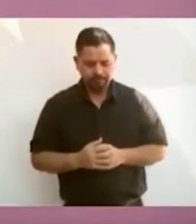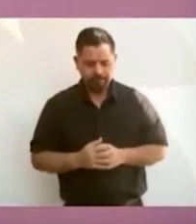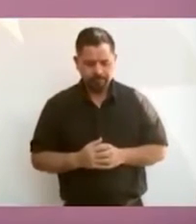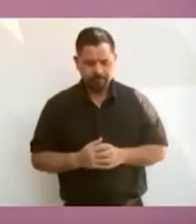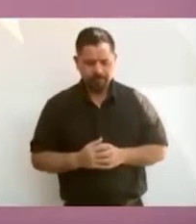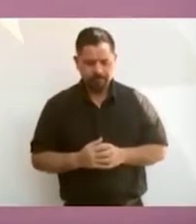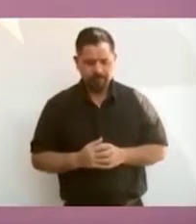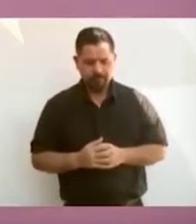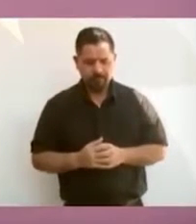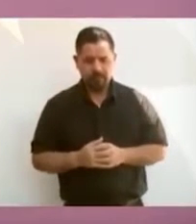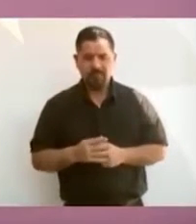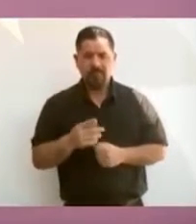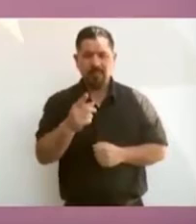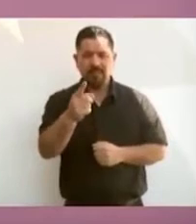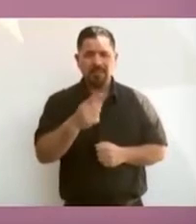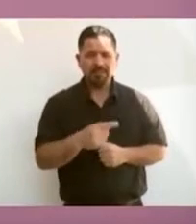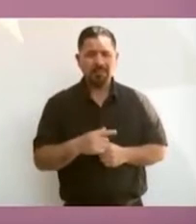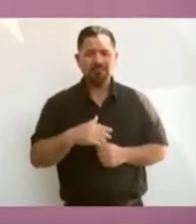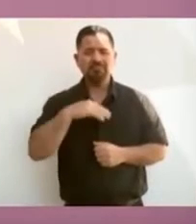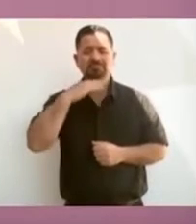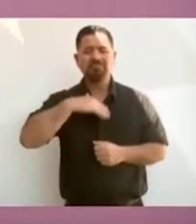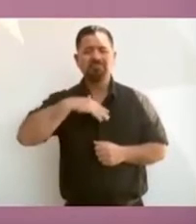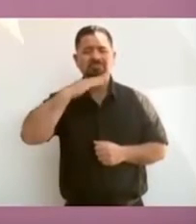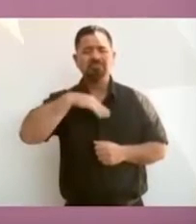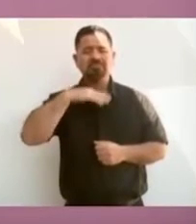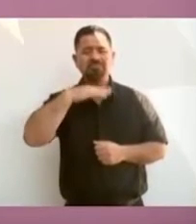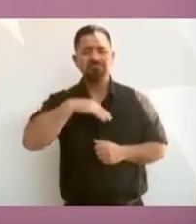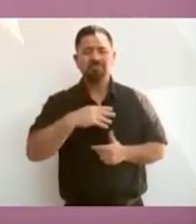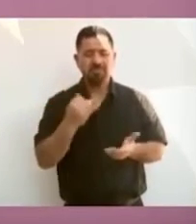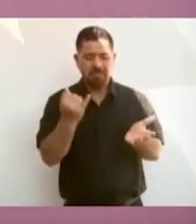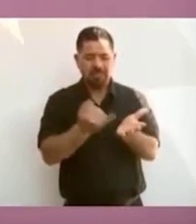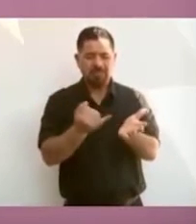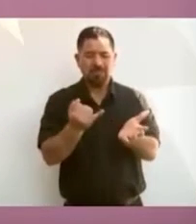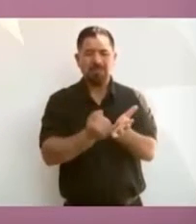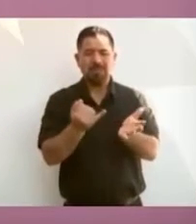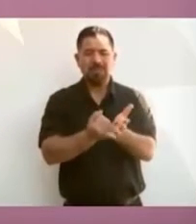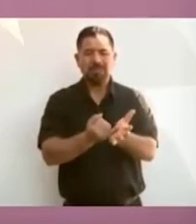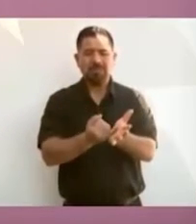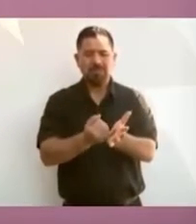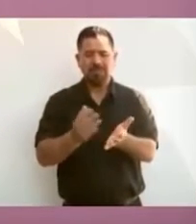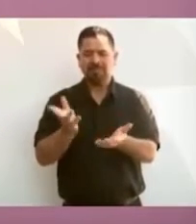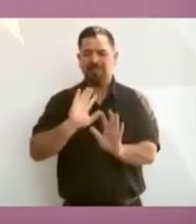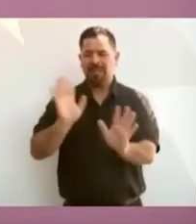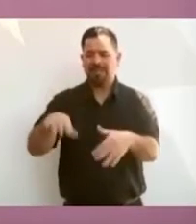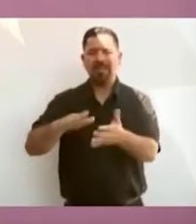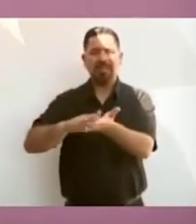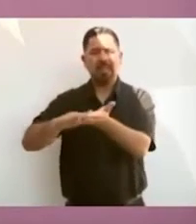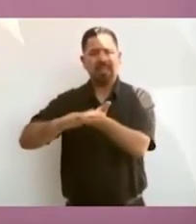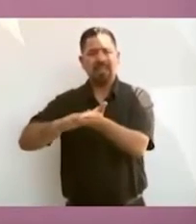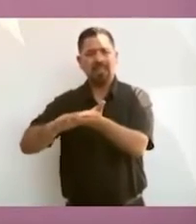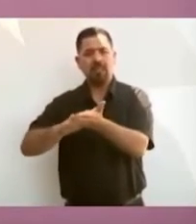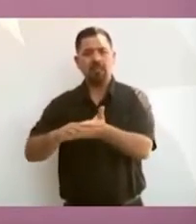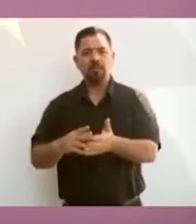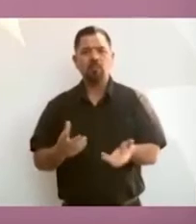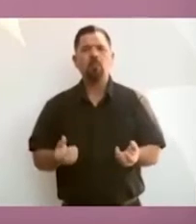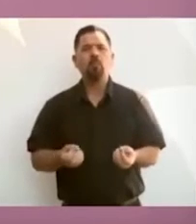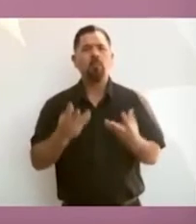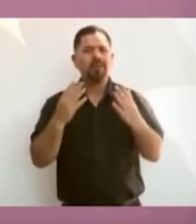se les condonaban los impuestos, miles de millones de pesos.